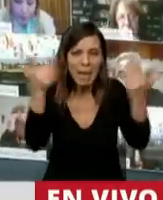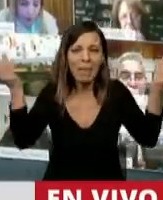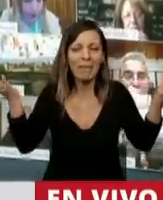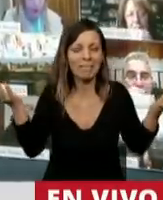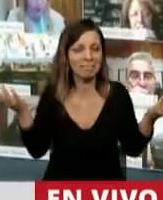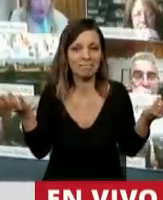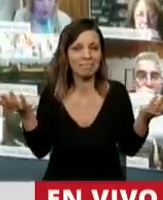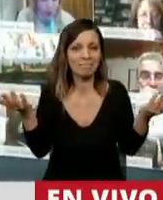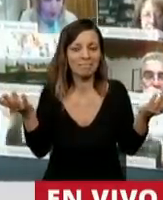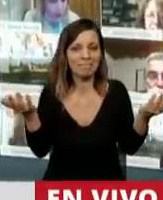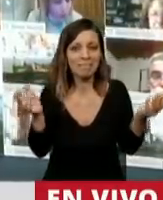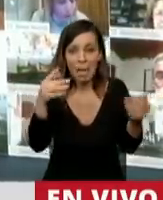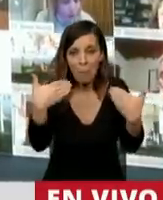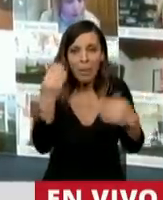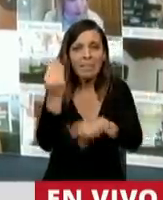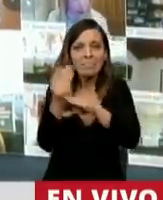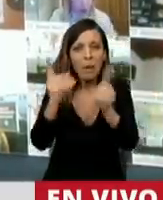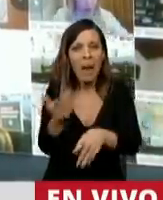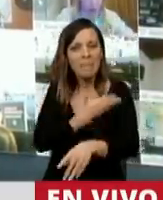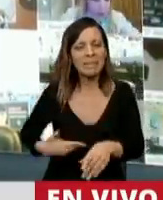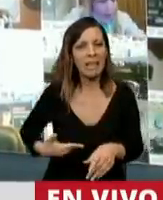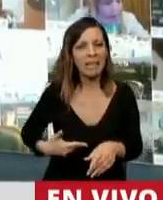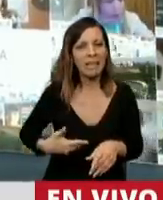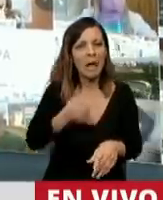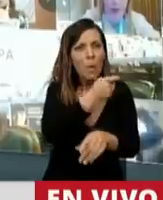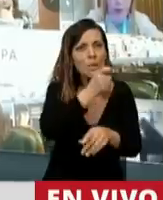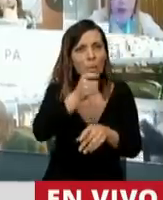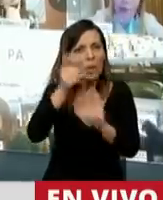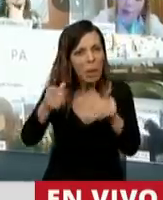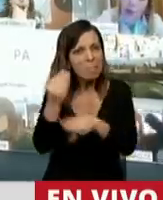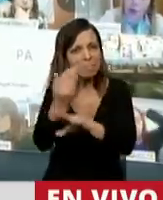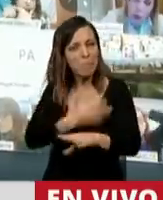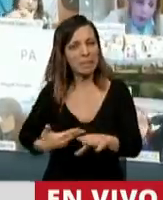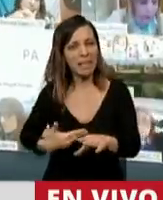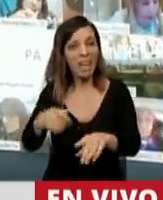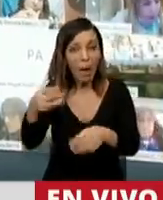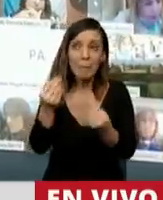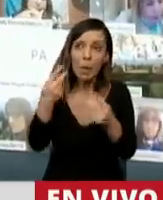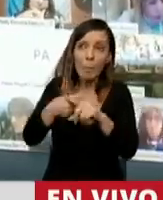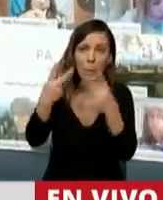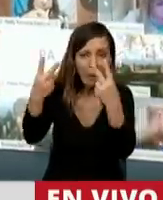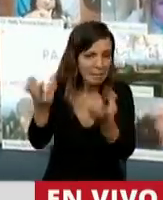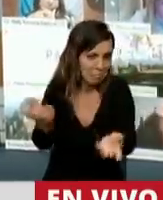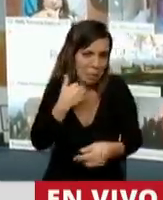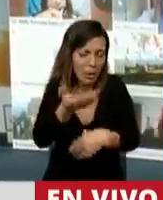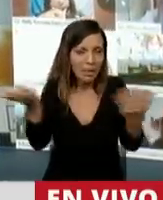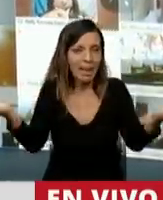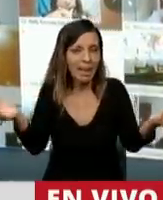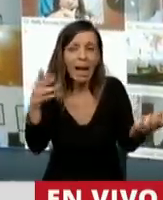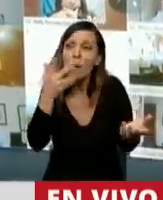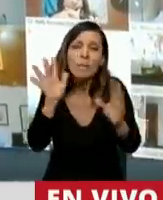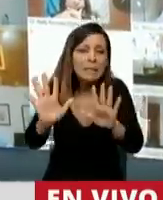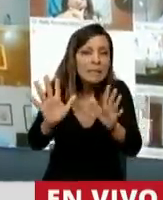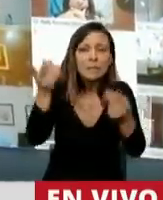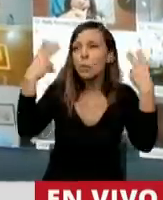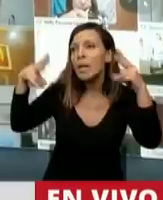Ninguno. Y así llegó presidente. Entonces, no caigamos en esas cosas. Sí creo que está haciendo lo que le gusta, que es hacer turismo.